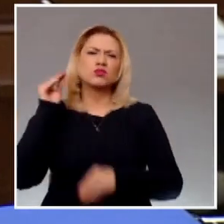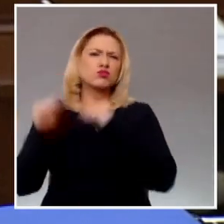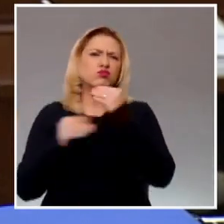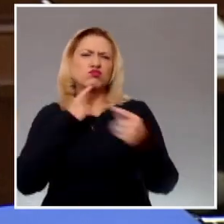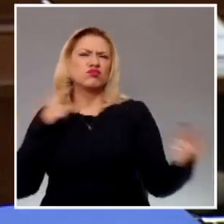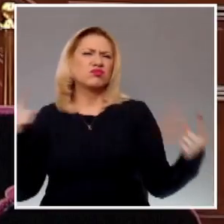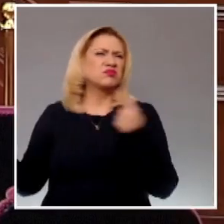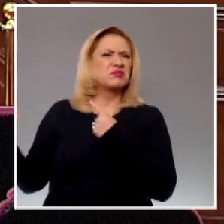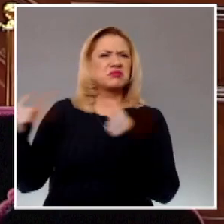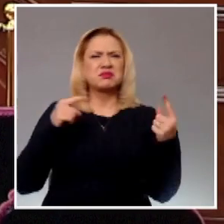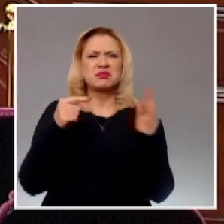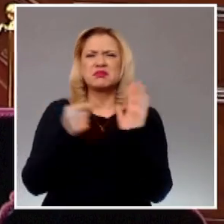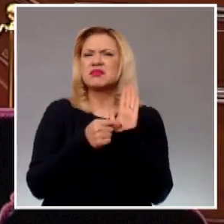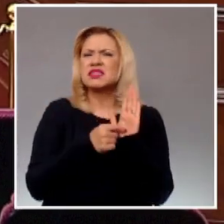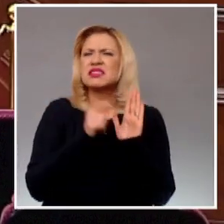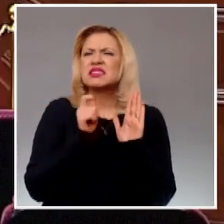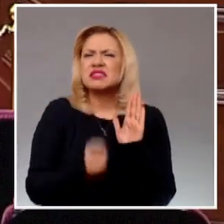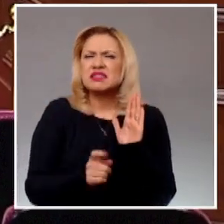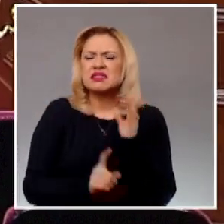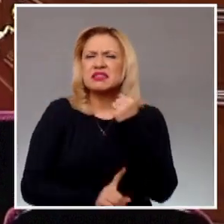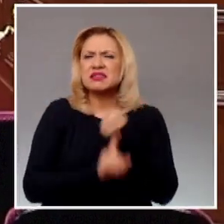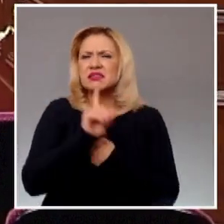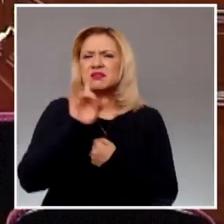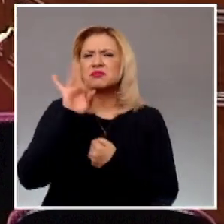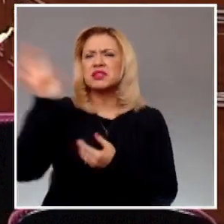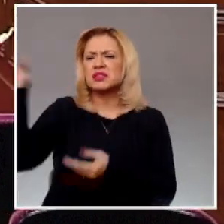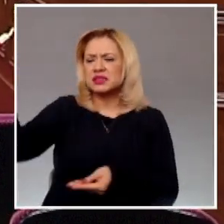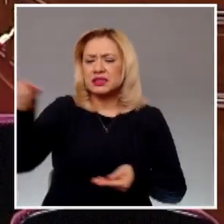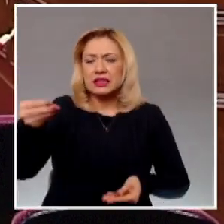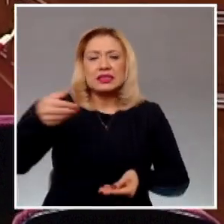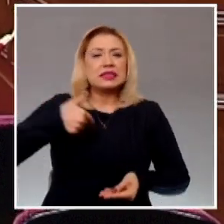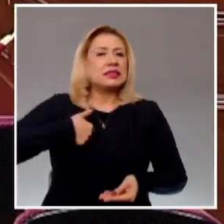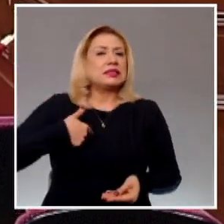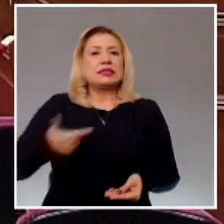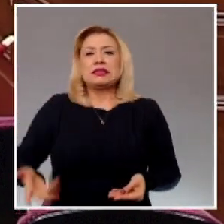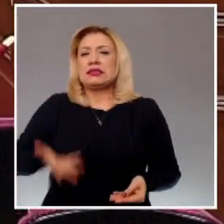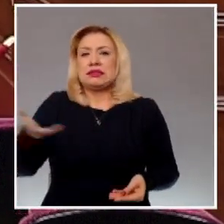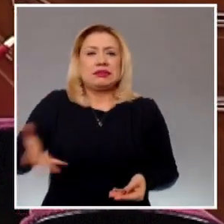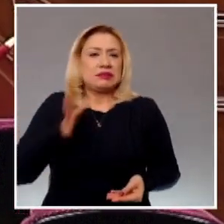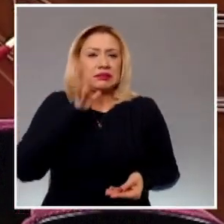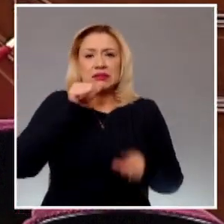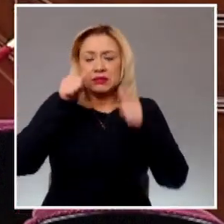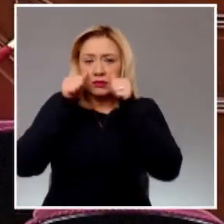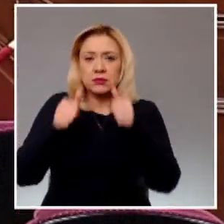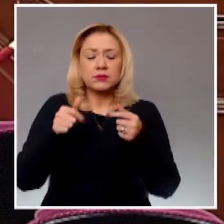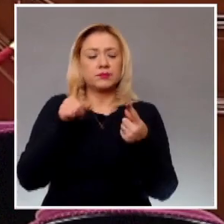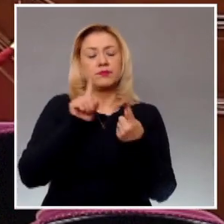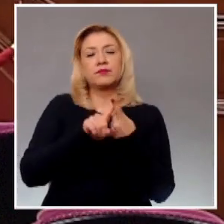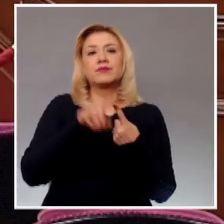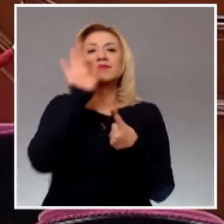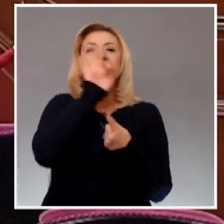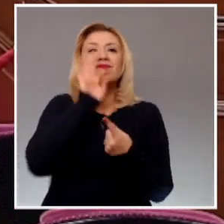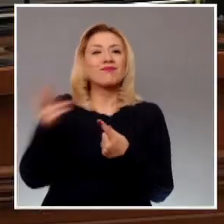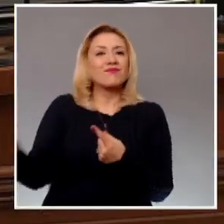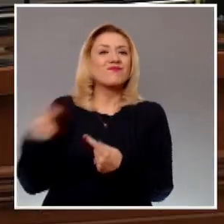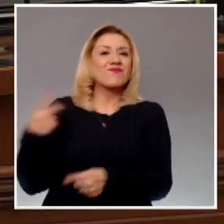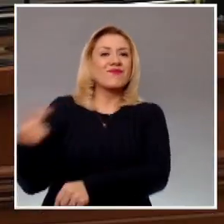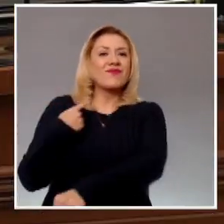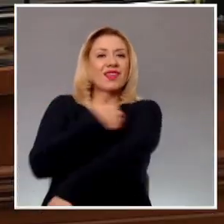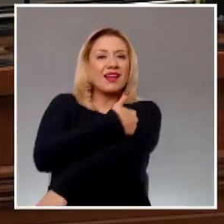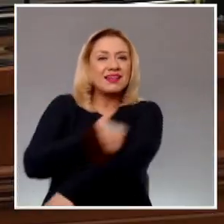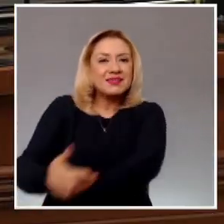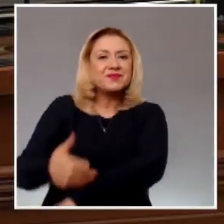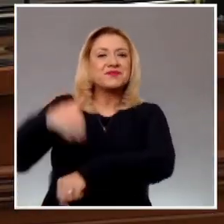los impedimentos legales se encuentran, por ejemplo, tener parentesco por consanguinidad o afinidad con alguno de los